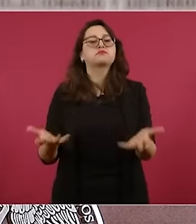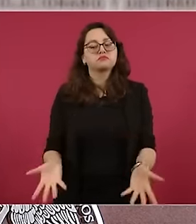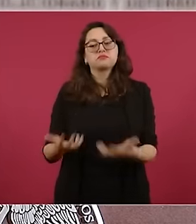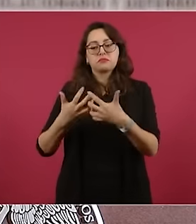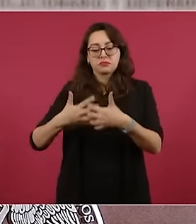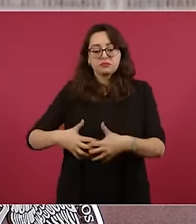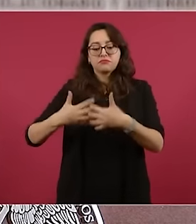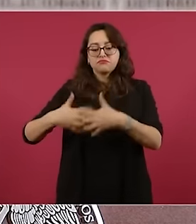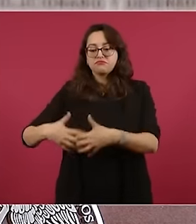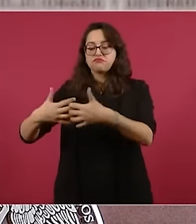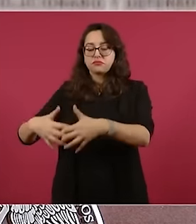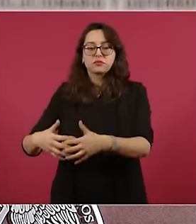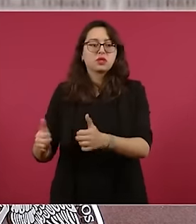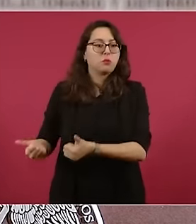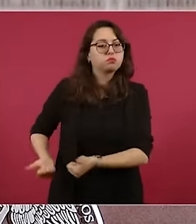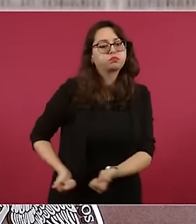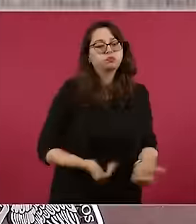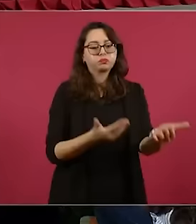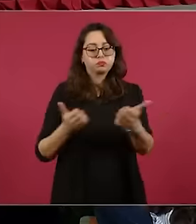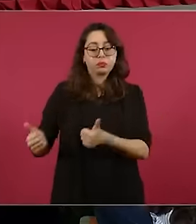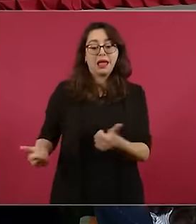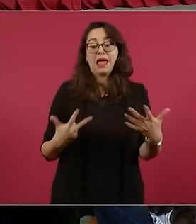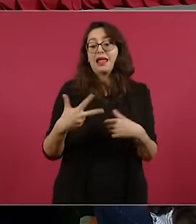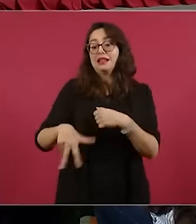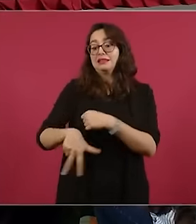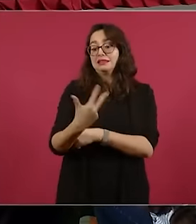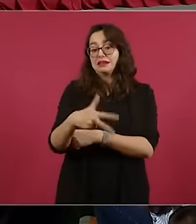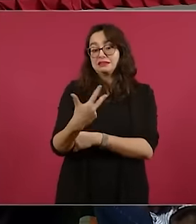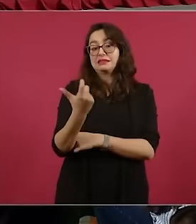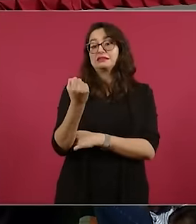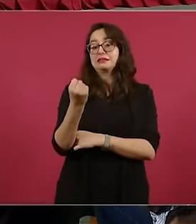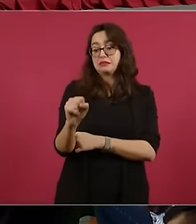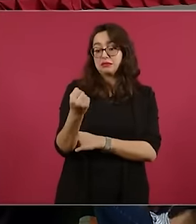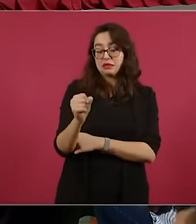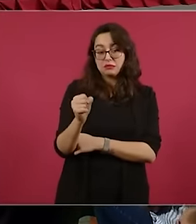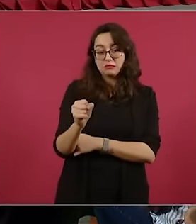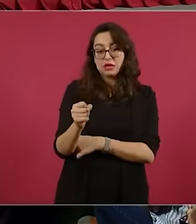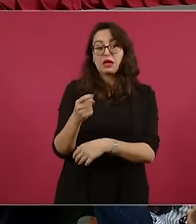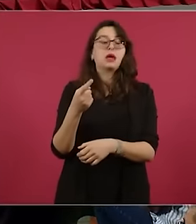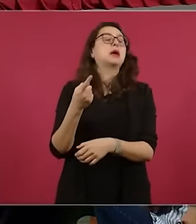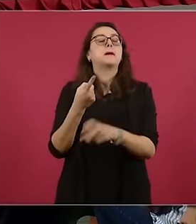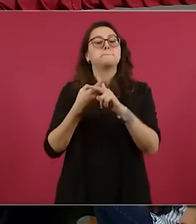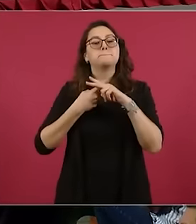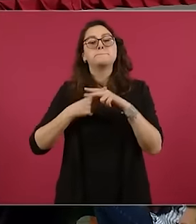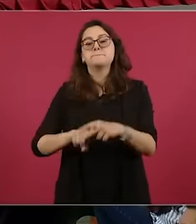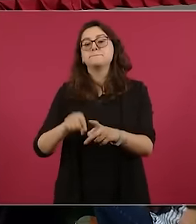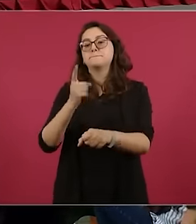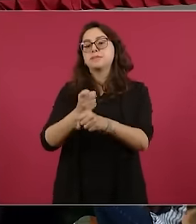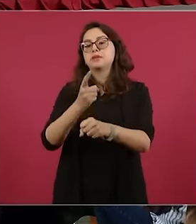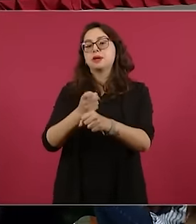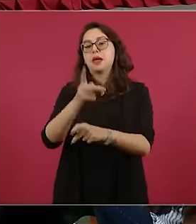que ya se estaban instalando y que el 13 de septiembre se pusiese en marcha el primer equipo de bombeo